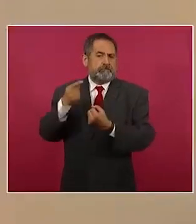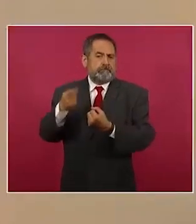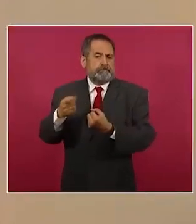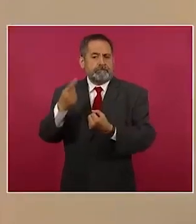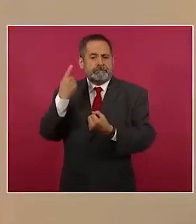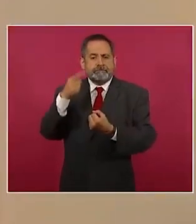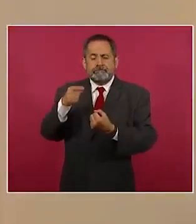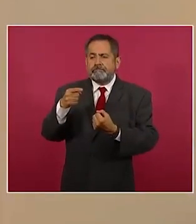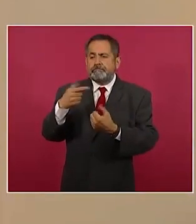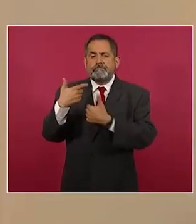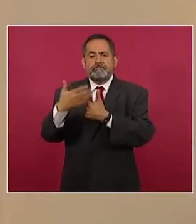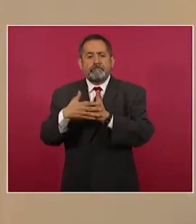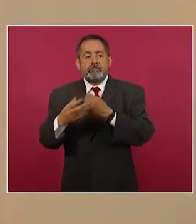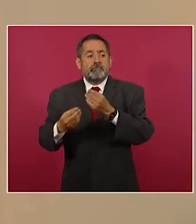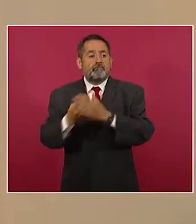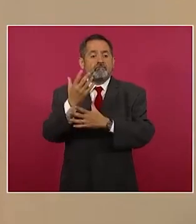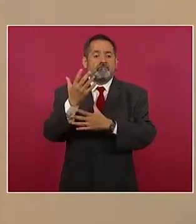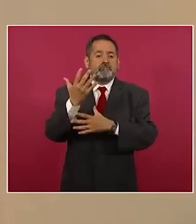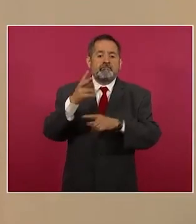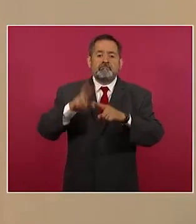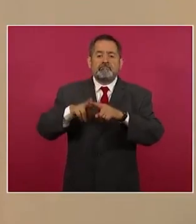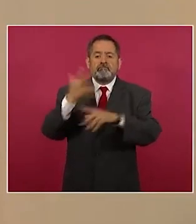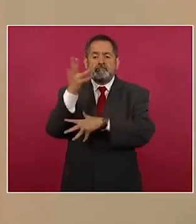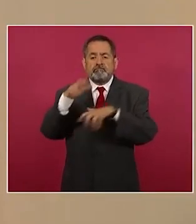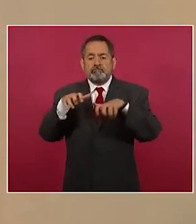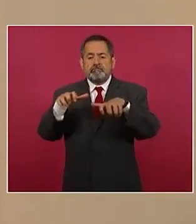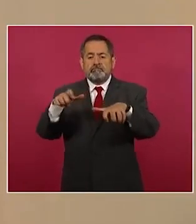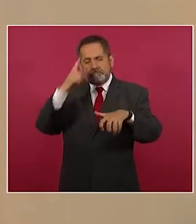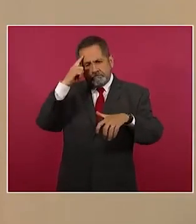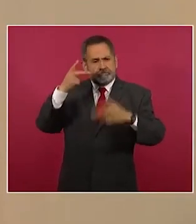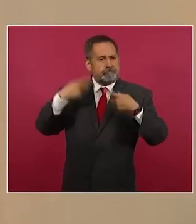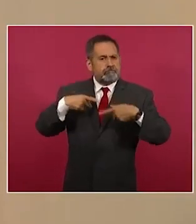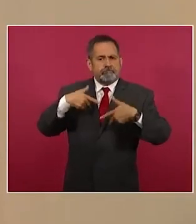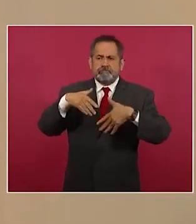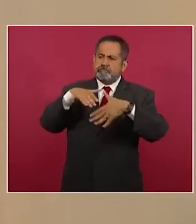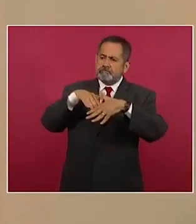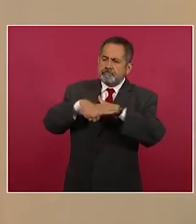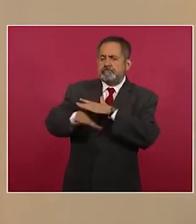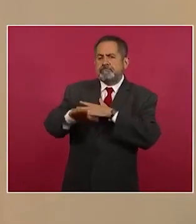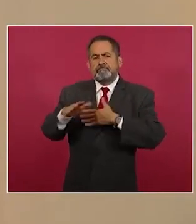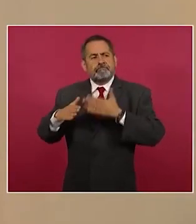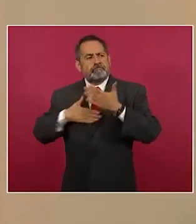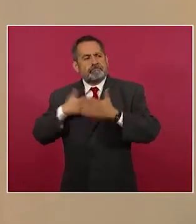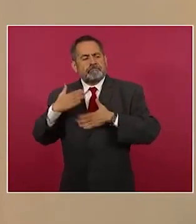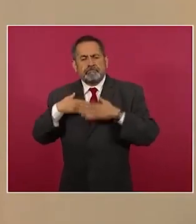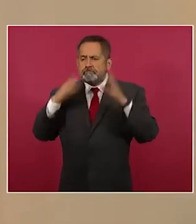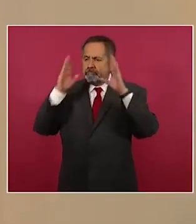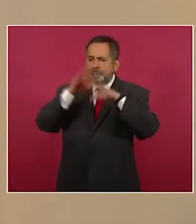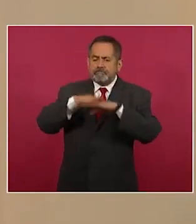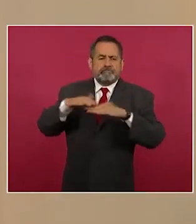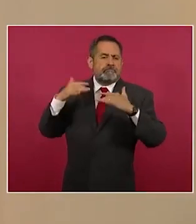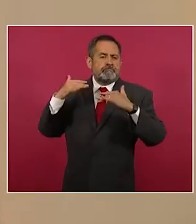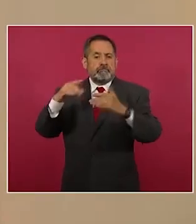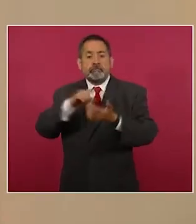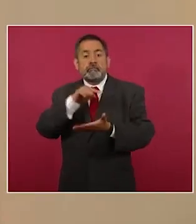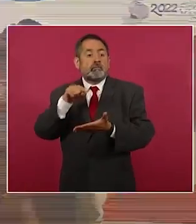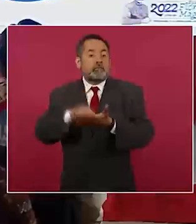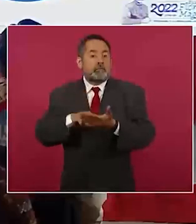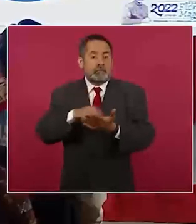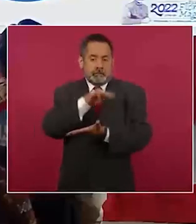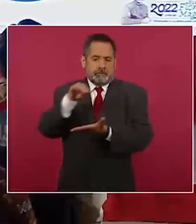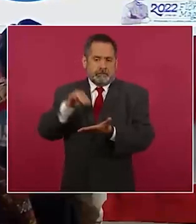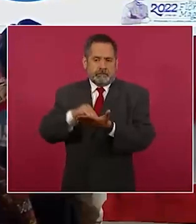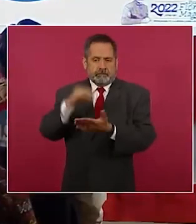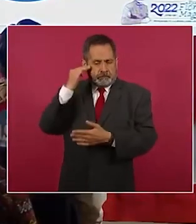realización de un parque de esparcimiento, de entretenimiento, en Mérida, Yucatán, de 7